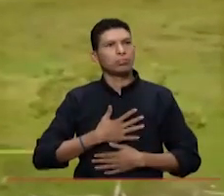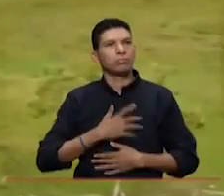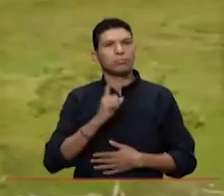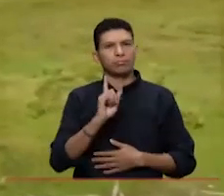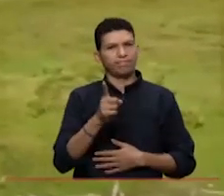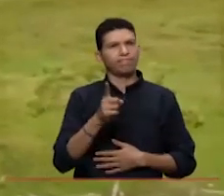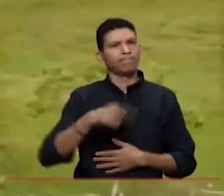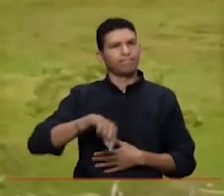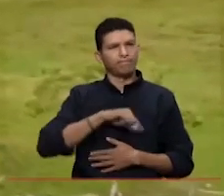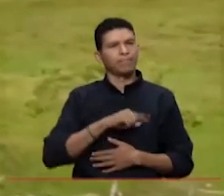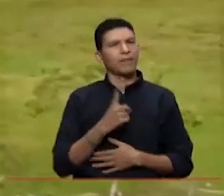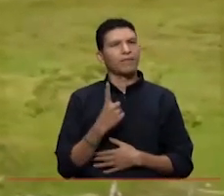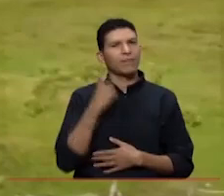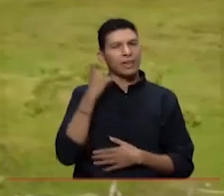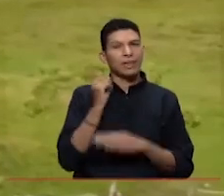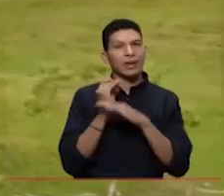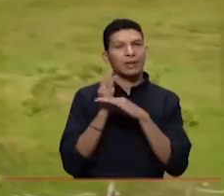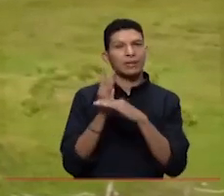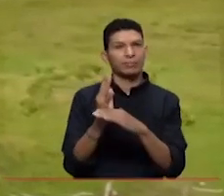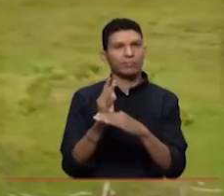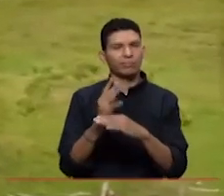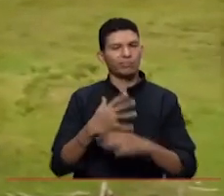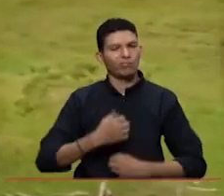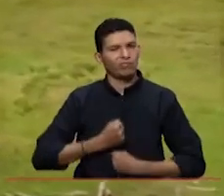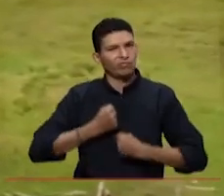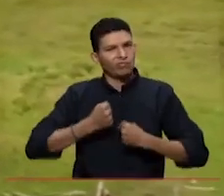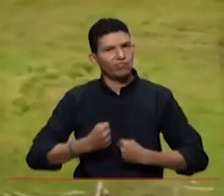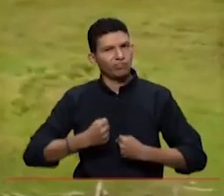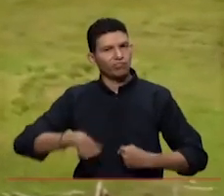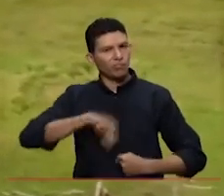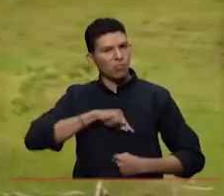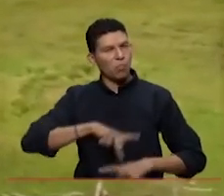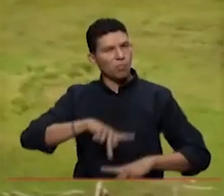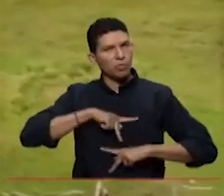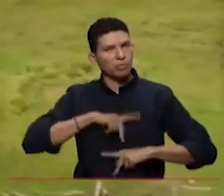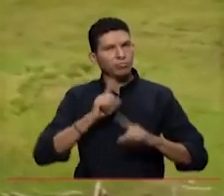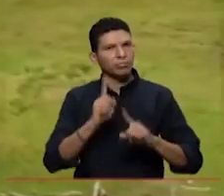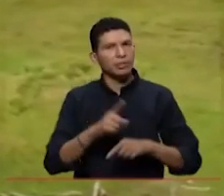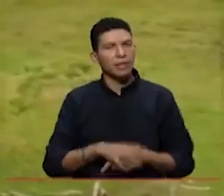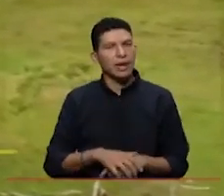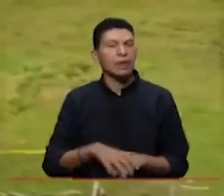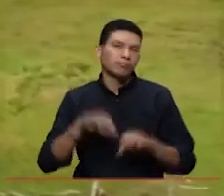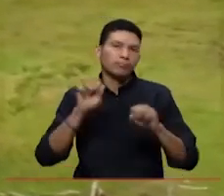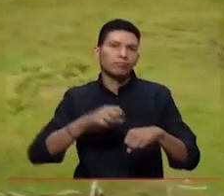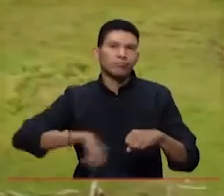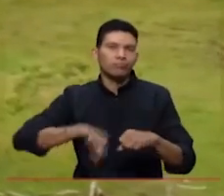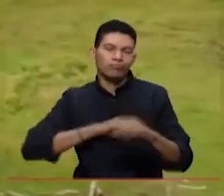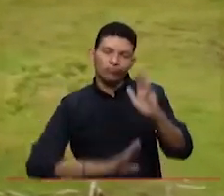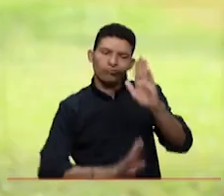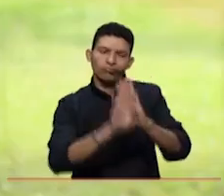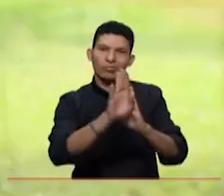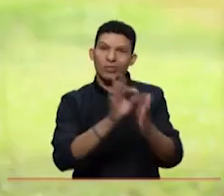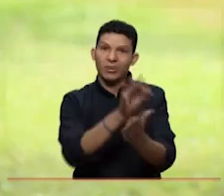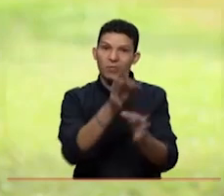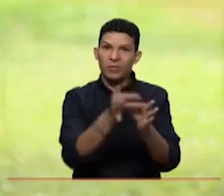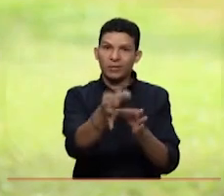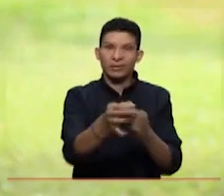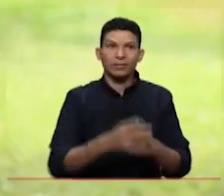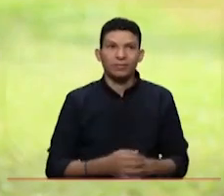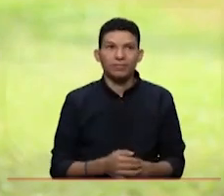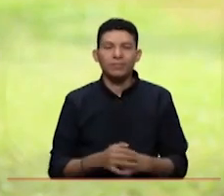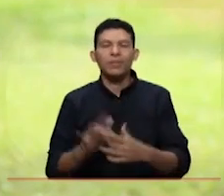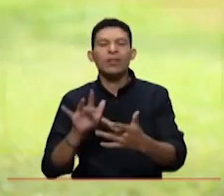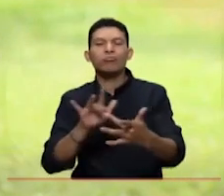eso nos falta en el municipio de Calimaldaria, no empoderarnos de lo que tenemos, porque así podemos sacar nuestro municipio adelante. El tener